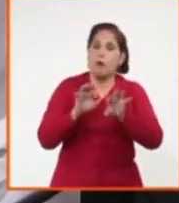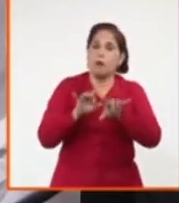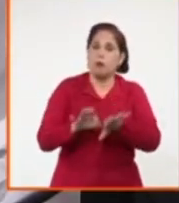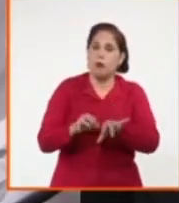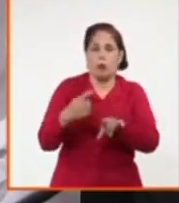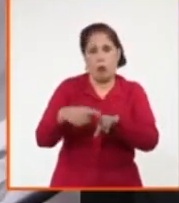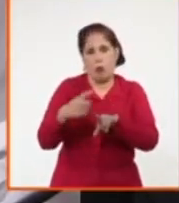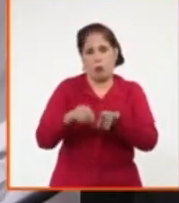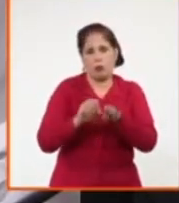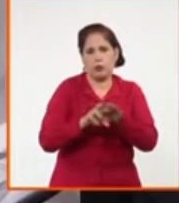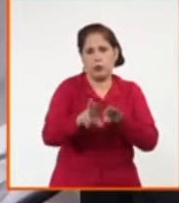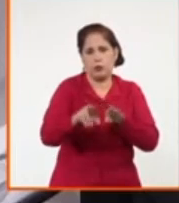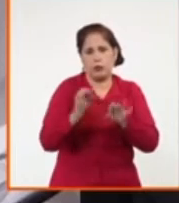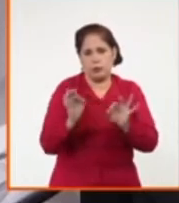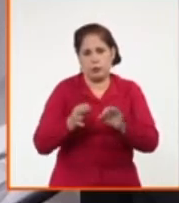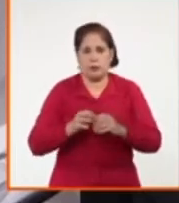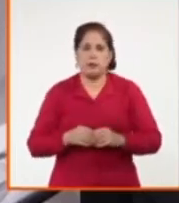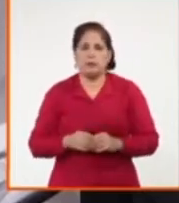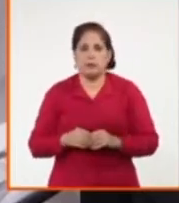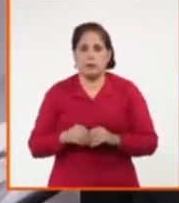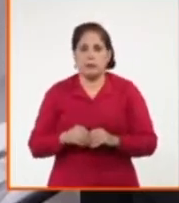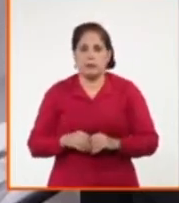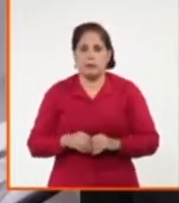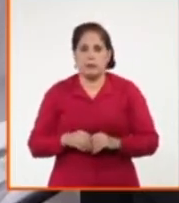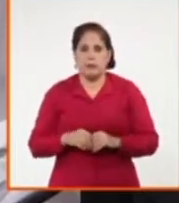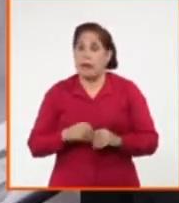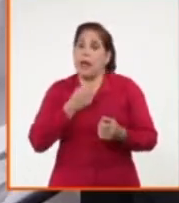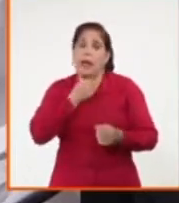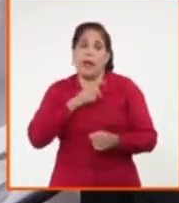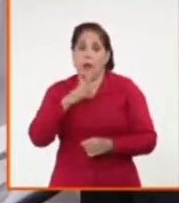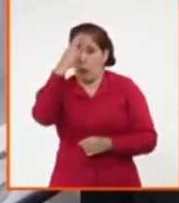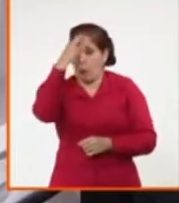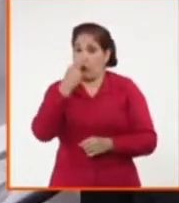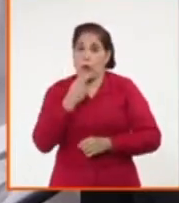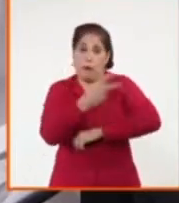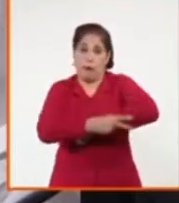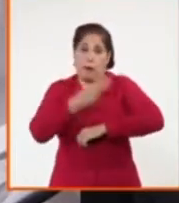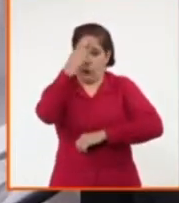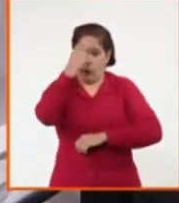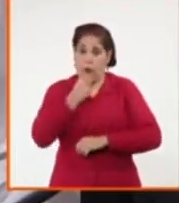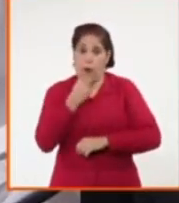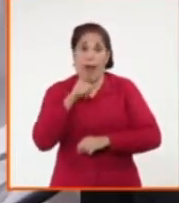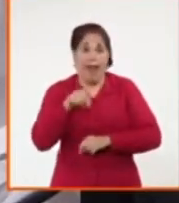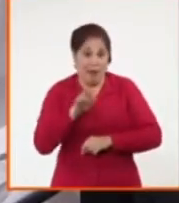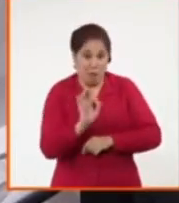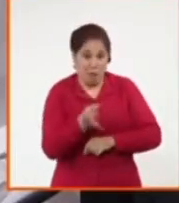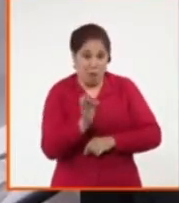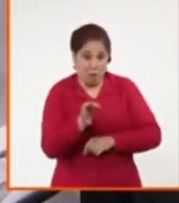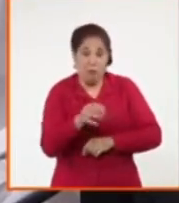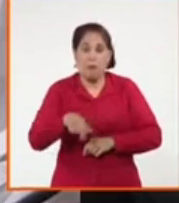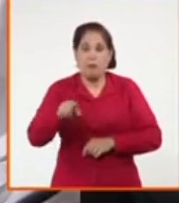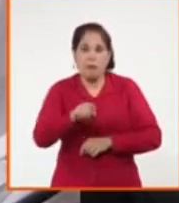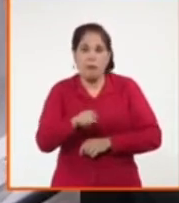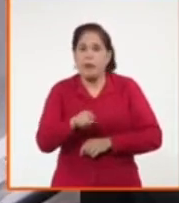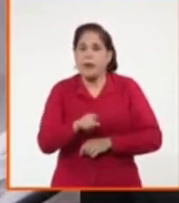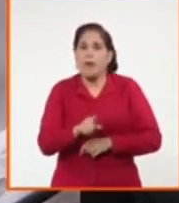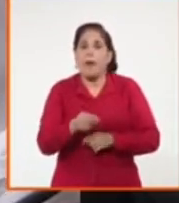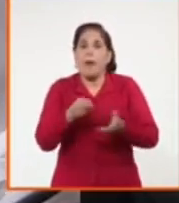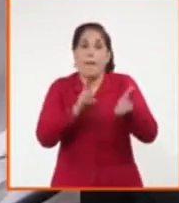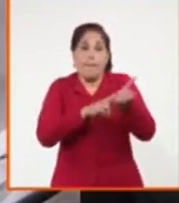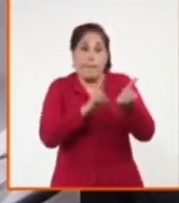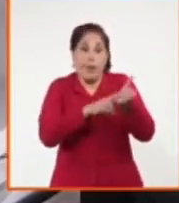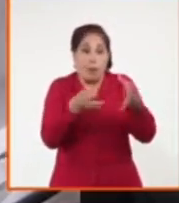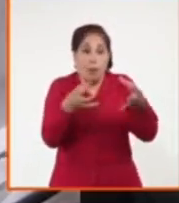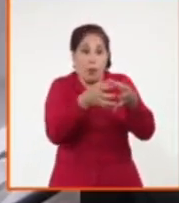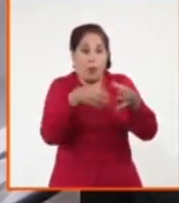que no quiero... El mismo Portugal, que detectaron integrantes